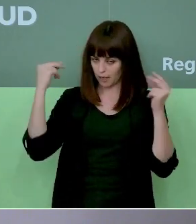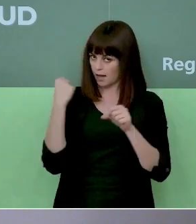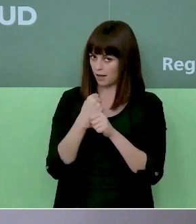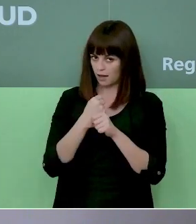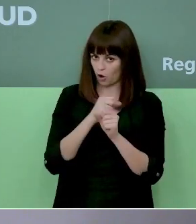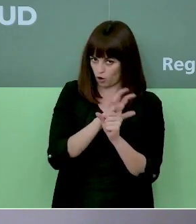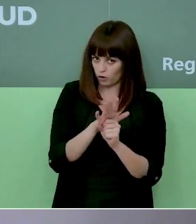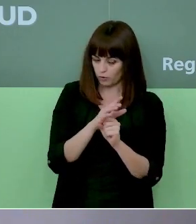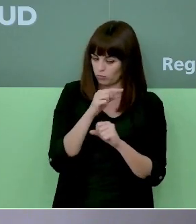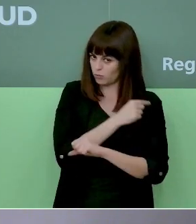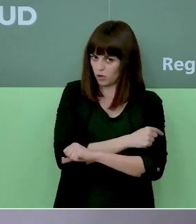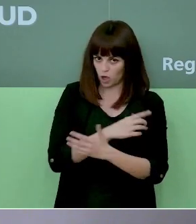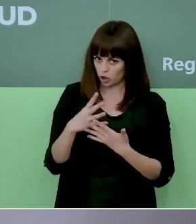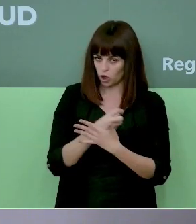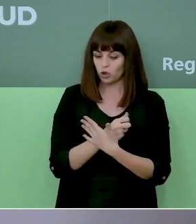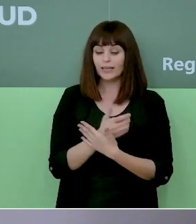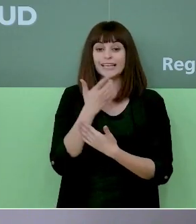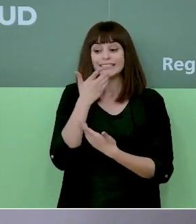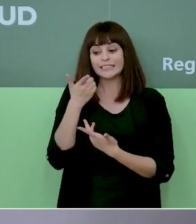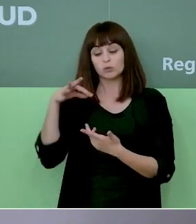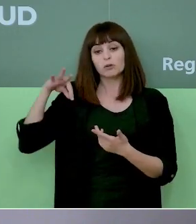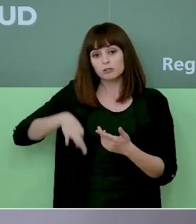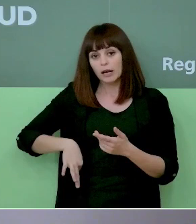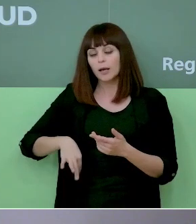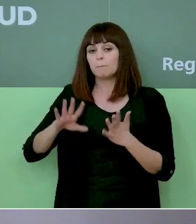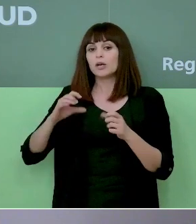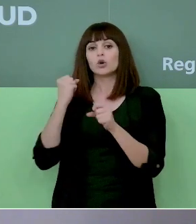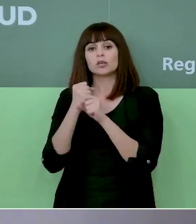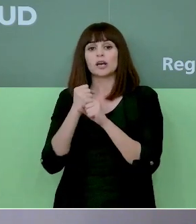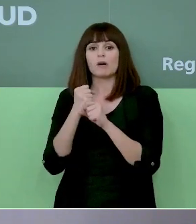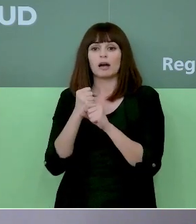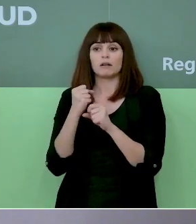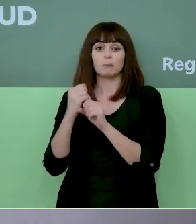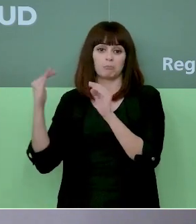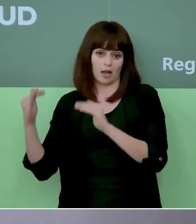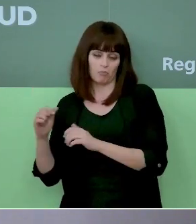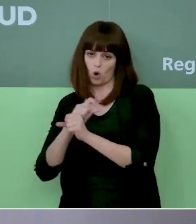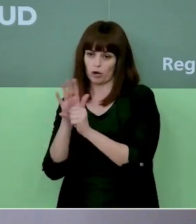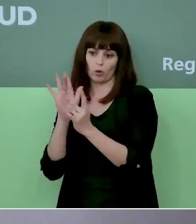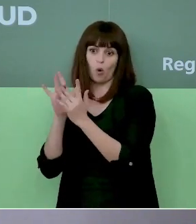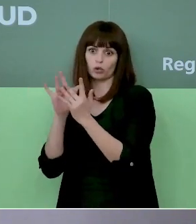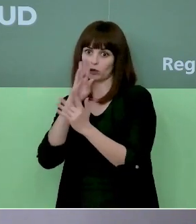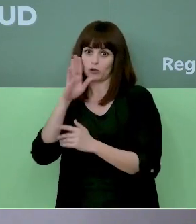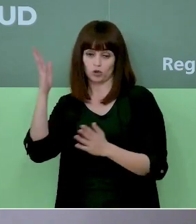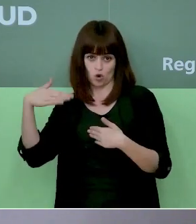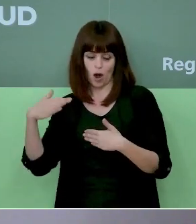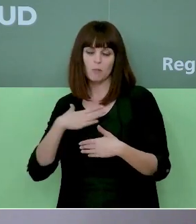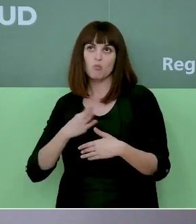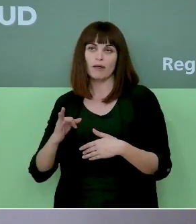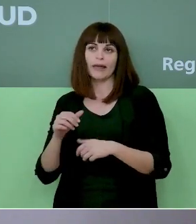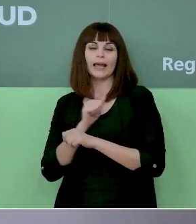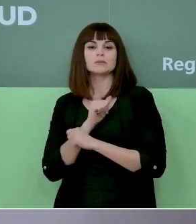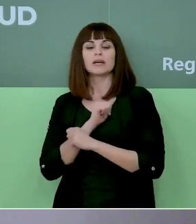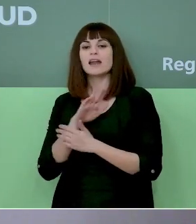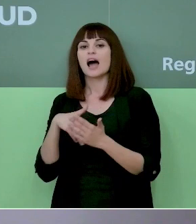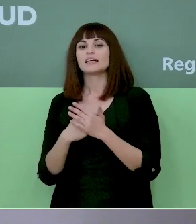a los que no están en primera línea pues van a tener una pauta de vacunación que puede ser de hasta 30